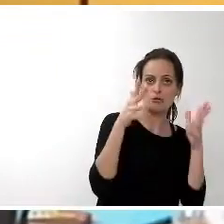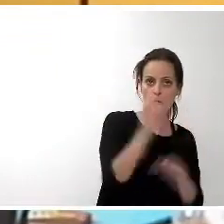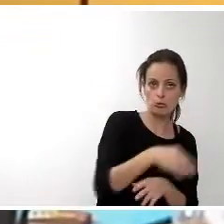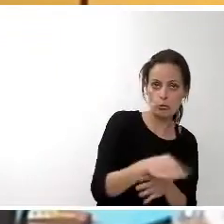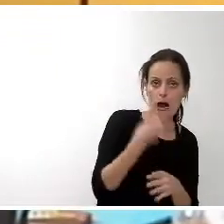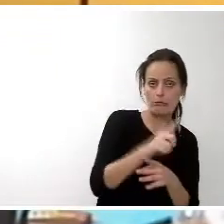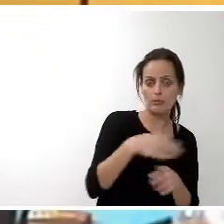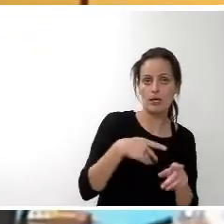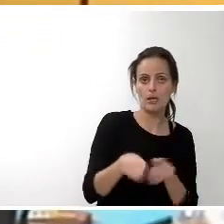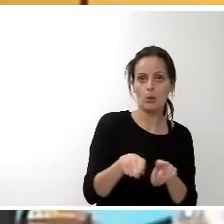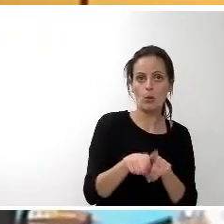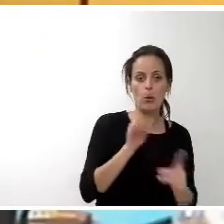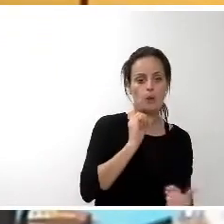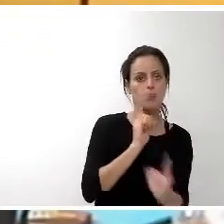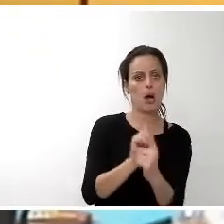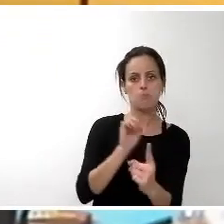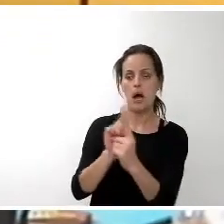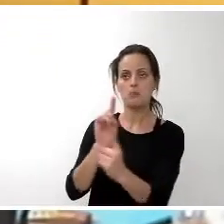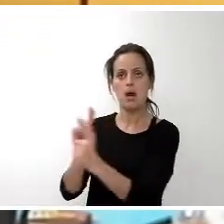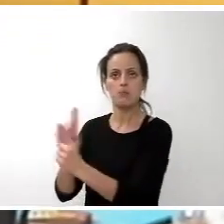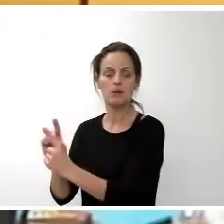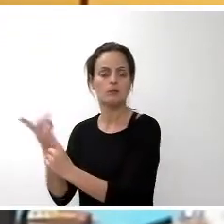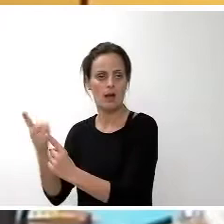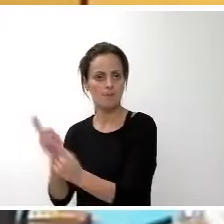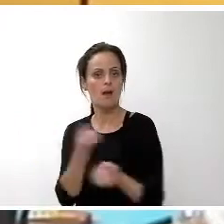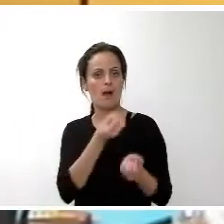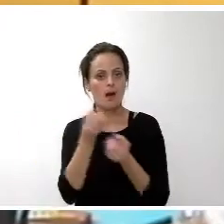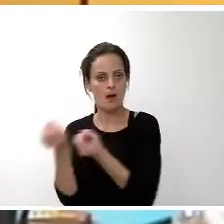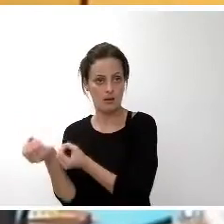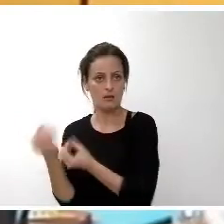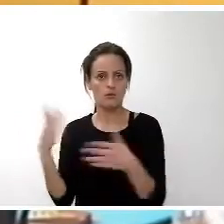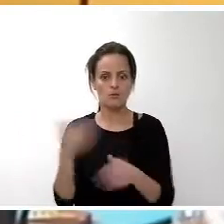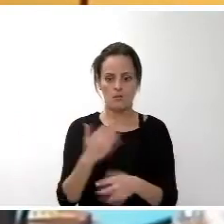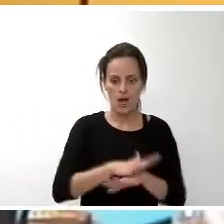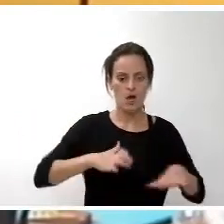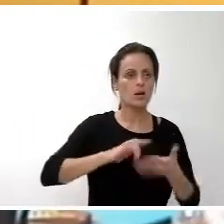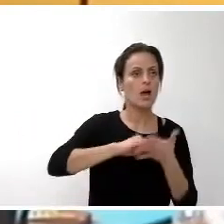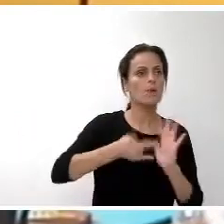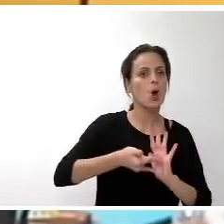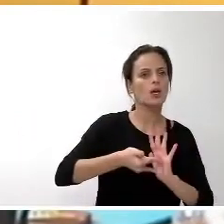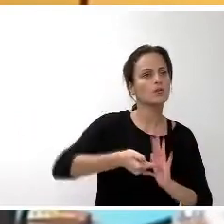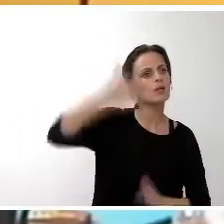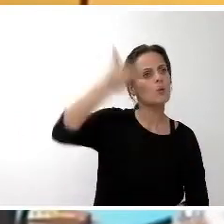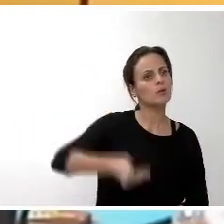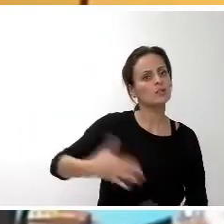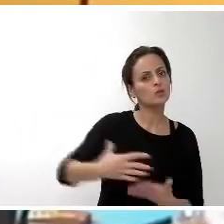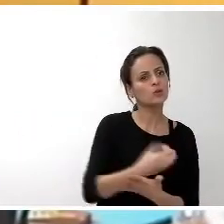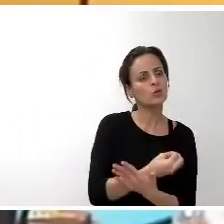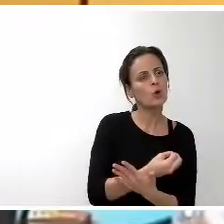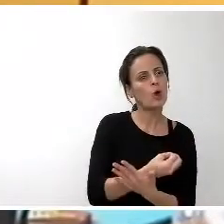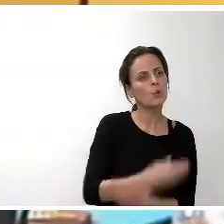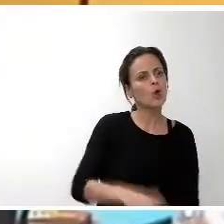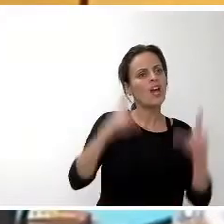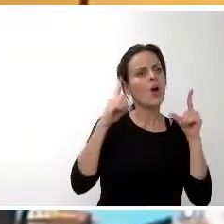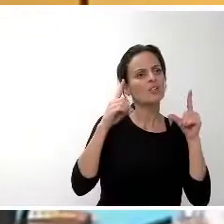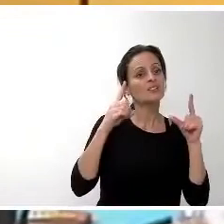reuniones, en todos los sitios a los que vienen. Y muchos de nuestros proyectos estrellas están protagonizados y ejecutados por